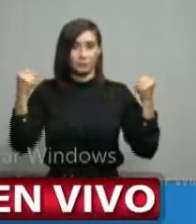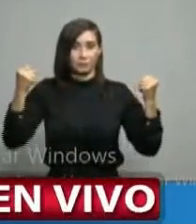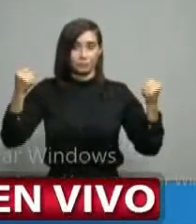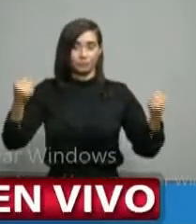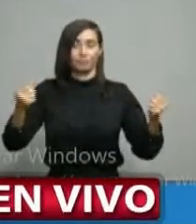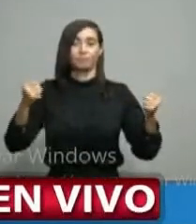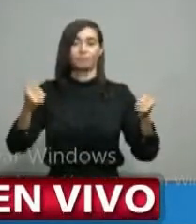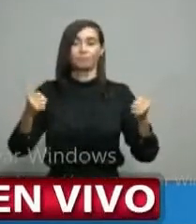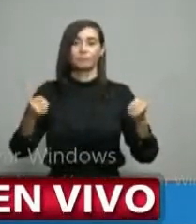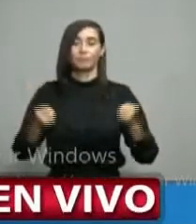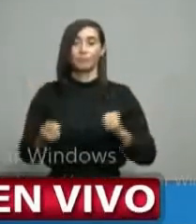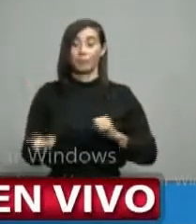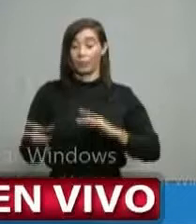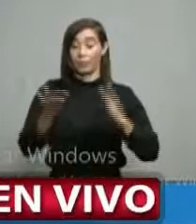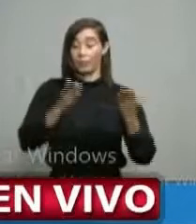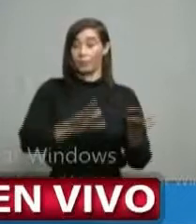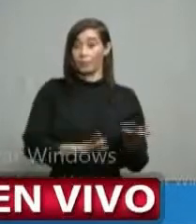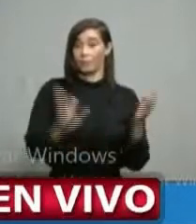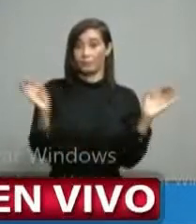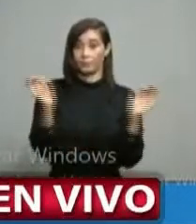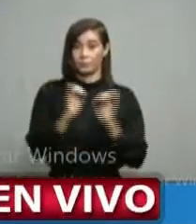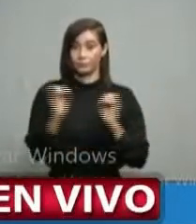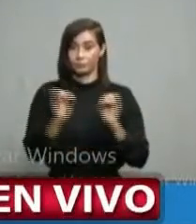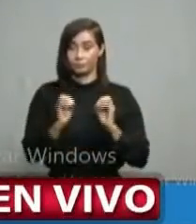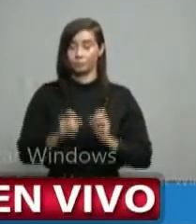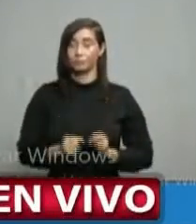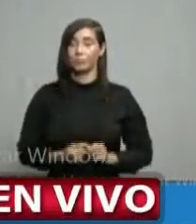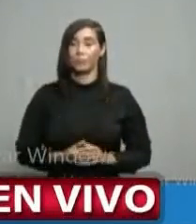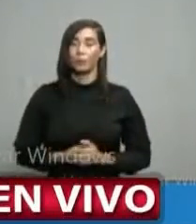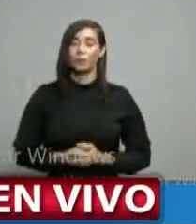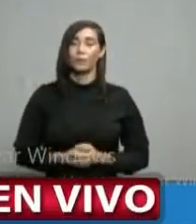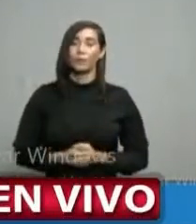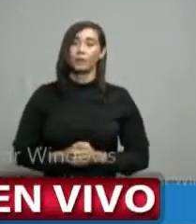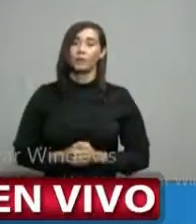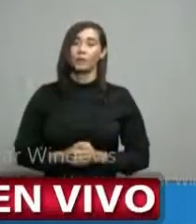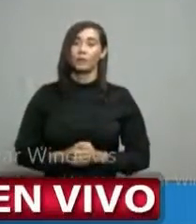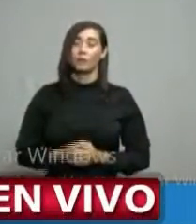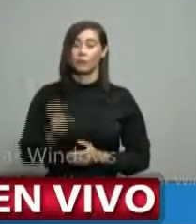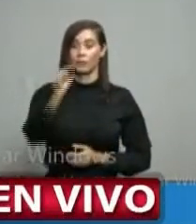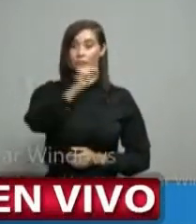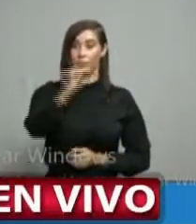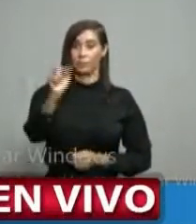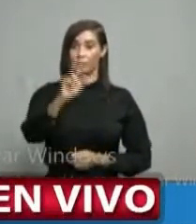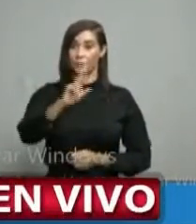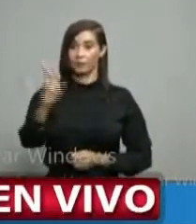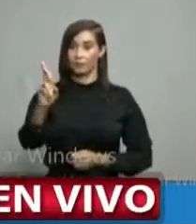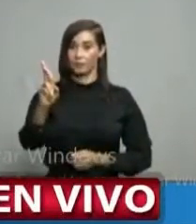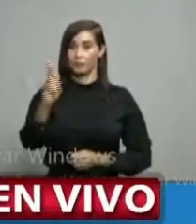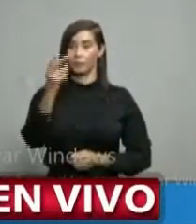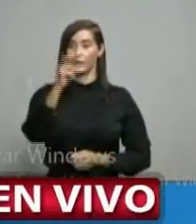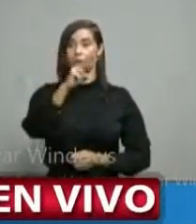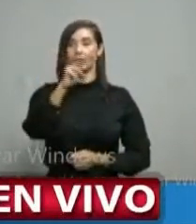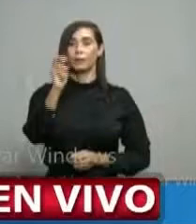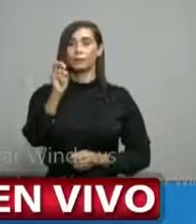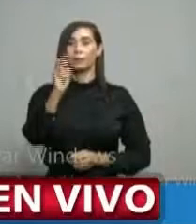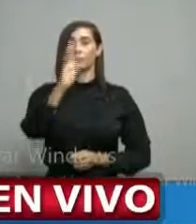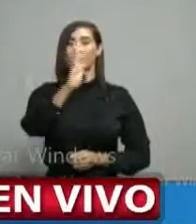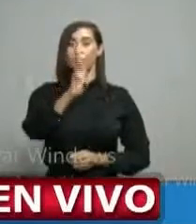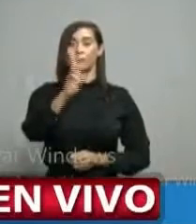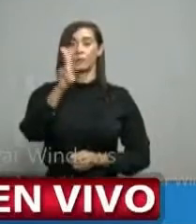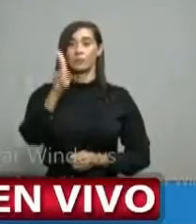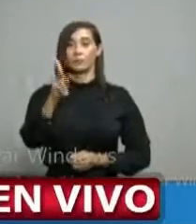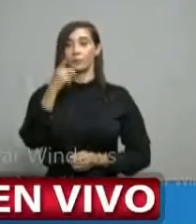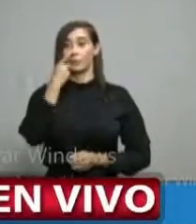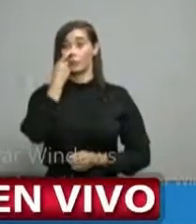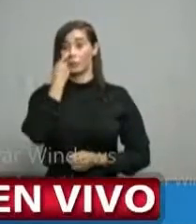recuperados, 0 fallecimientos. Santiago Rodríguez, 262